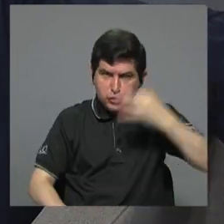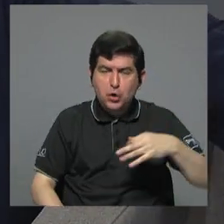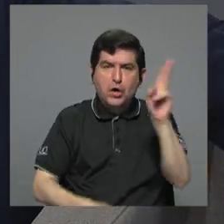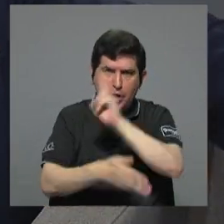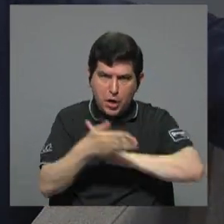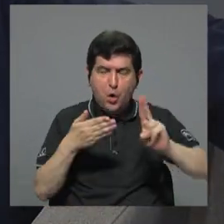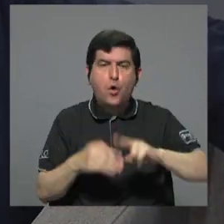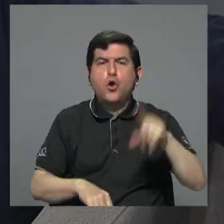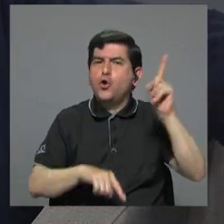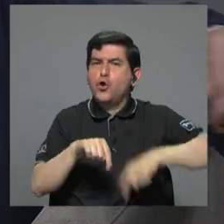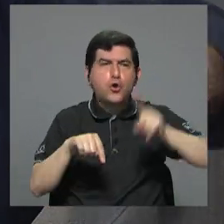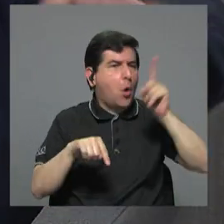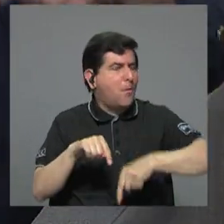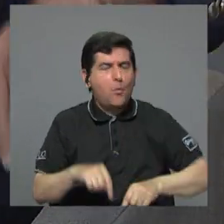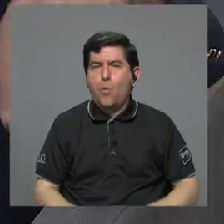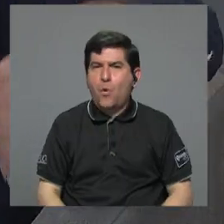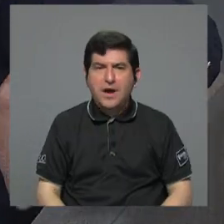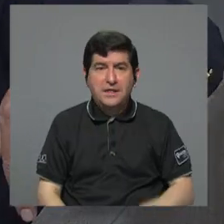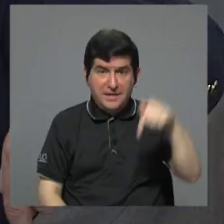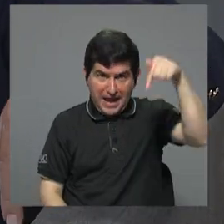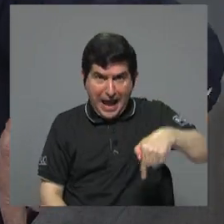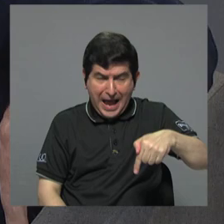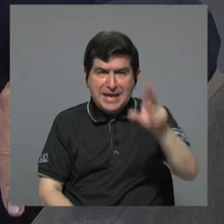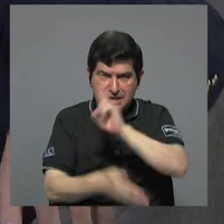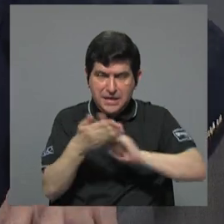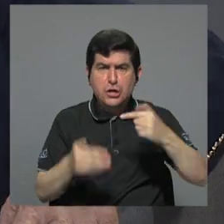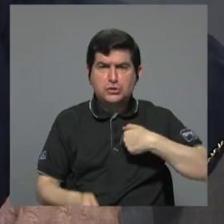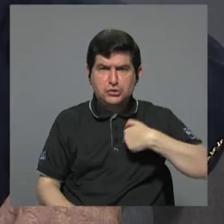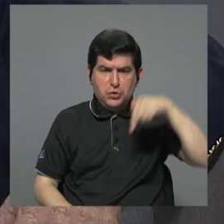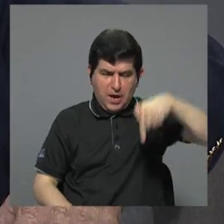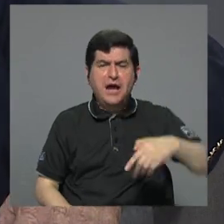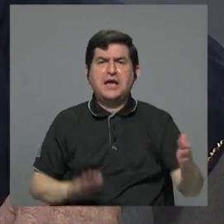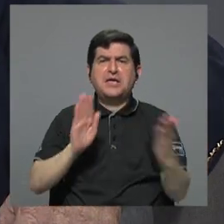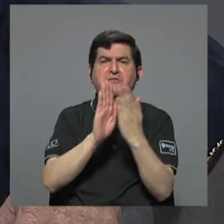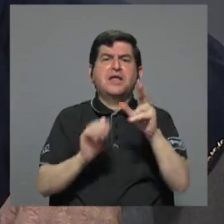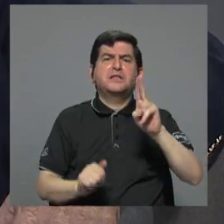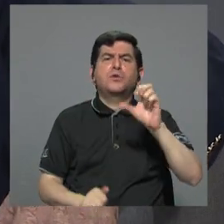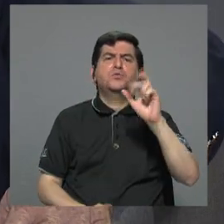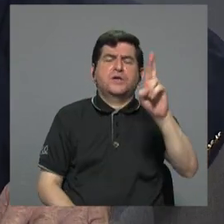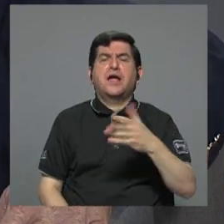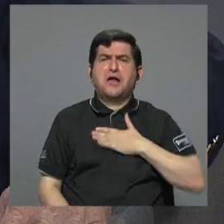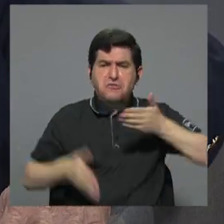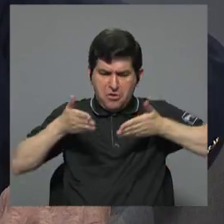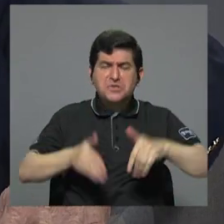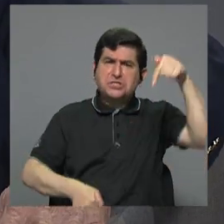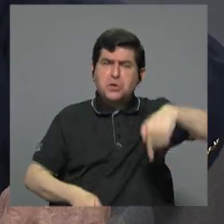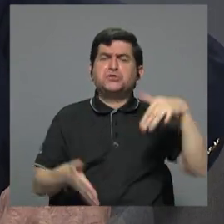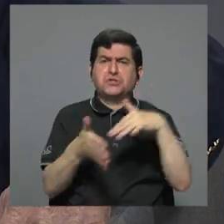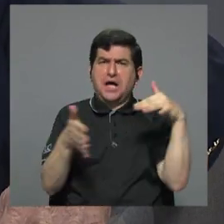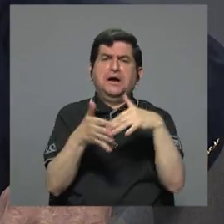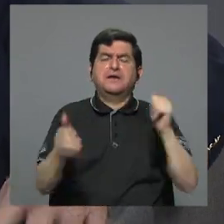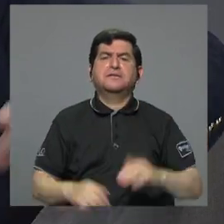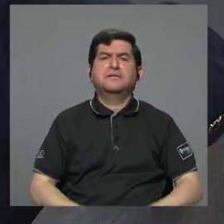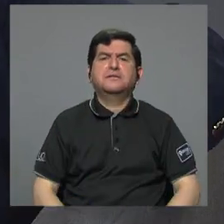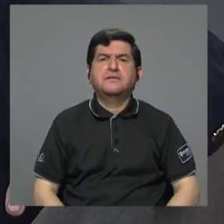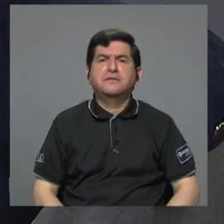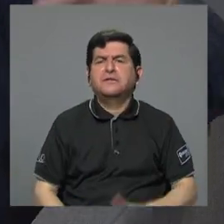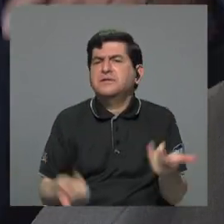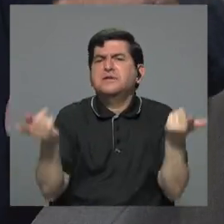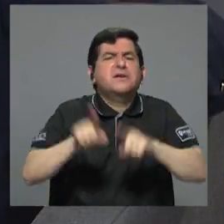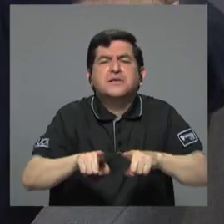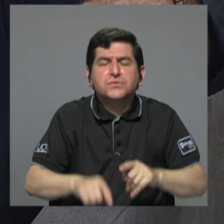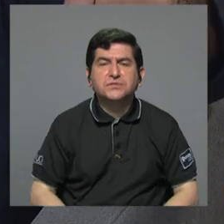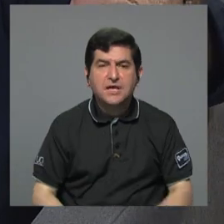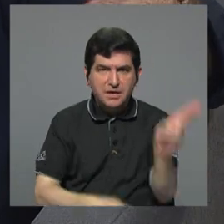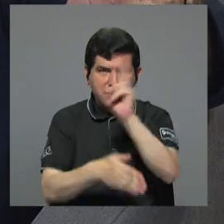universidades no pueden tener aquí las universidades yo estoy aquí al frente de la universidad de Costa Rica mis hijos han estudiado aquí en la universidad de Costa Rica y que es lo que pasa